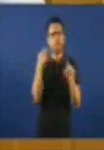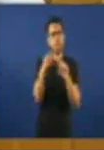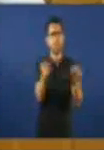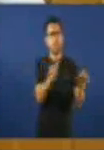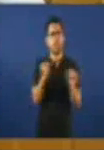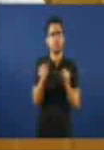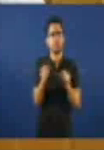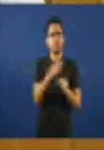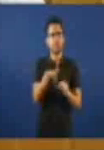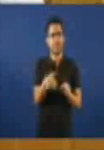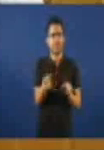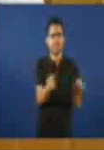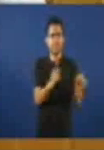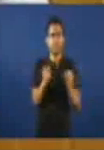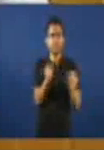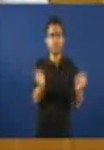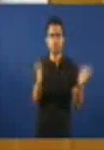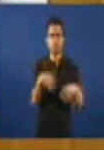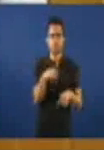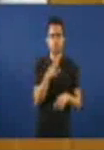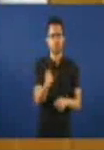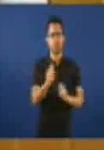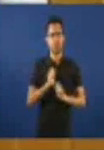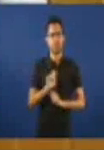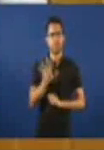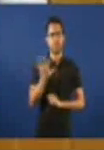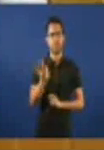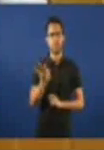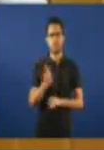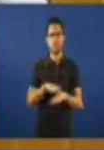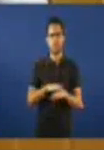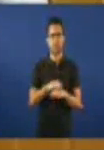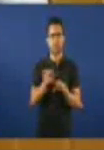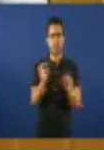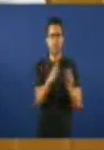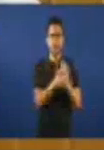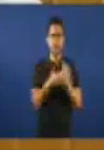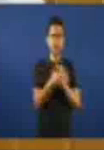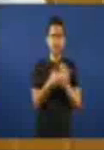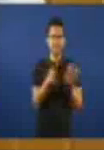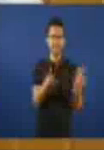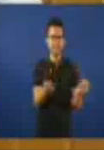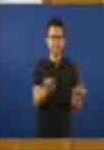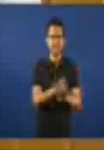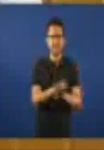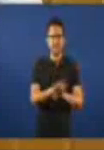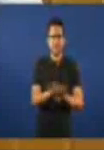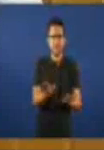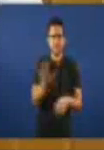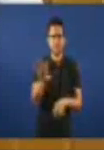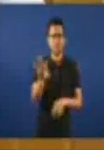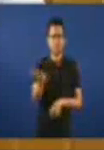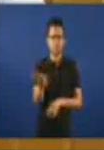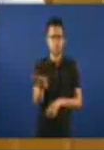hai debate, por xuntos cinco minutos para tratar esta cuestión. En cinco minutos despachase a traxeda que